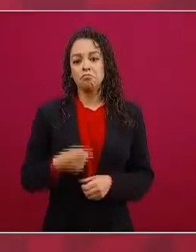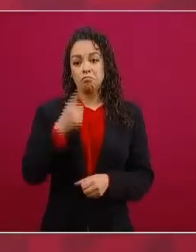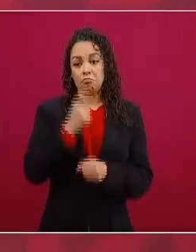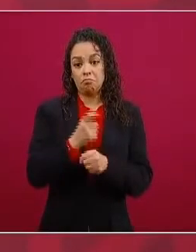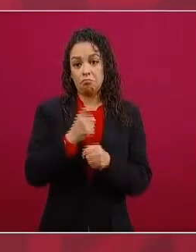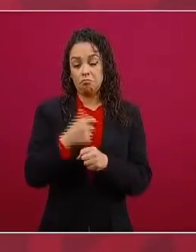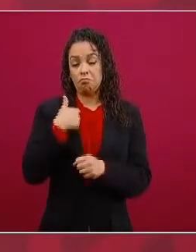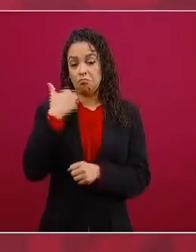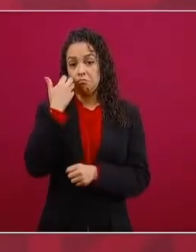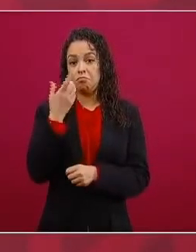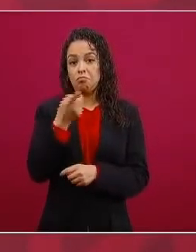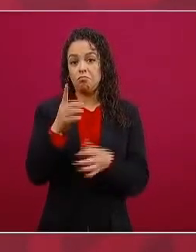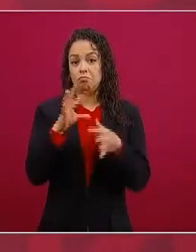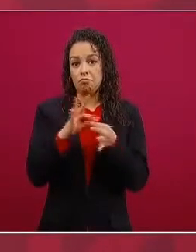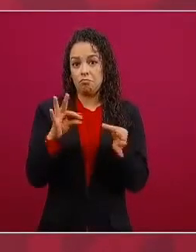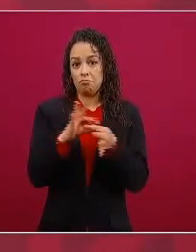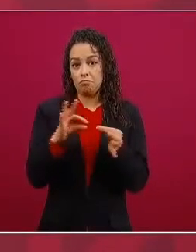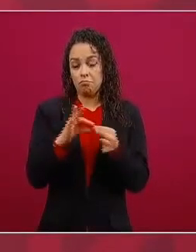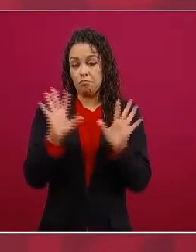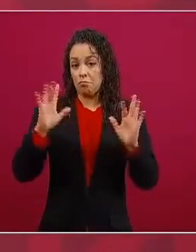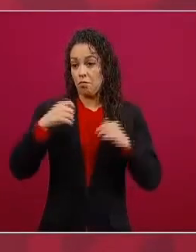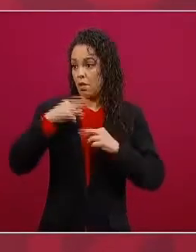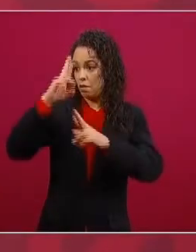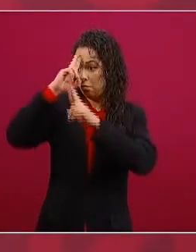de la autonomía del Banco de México.